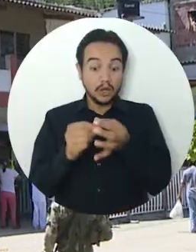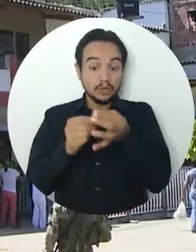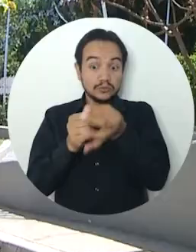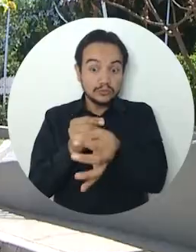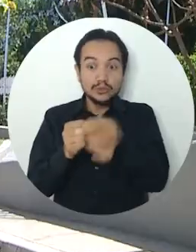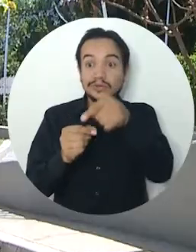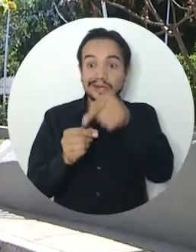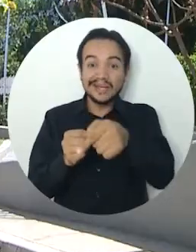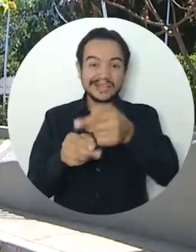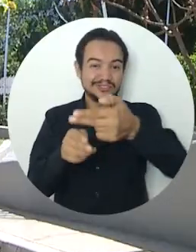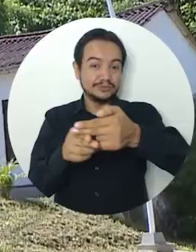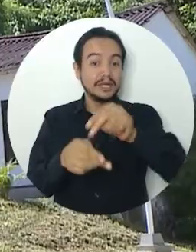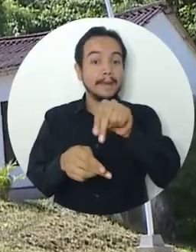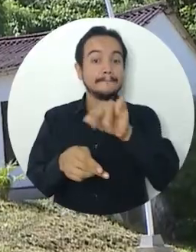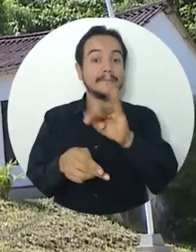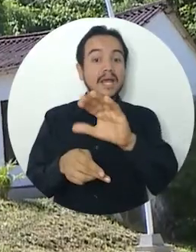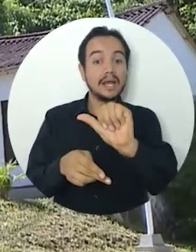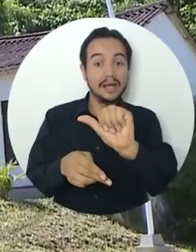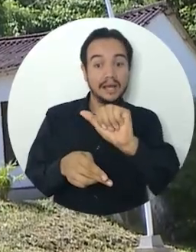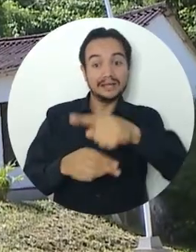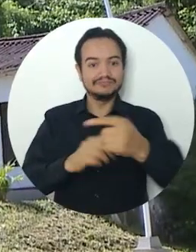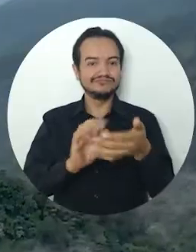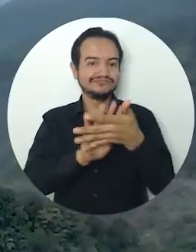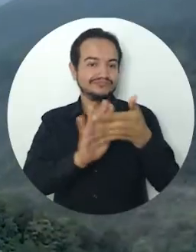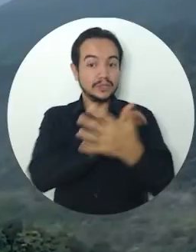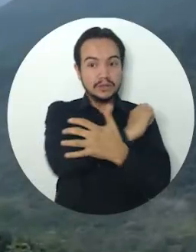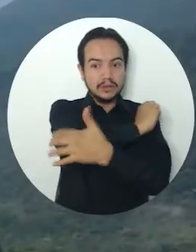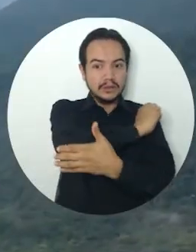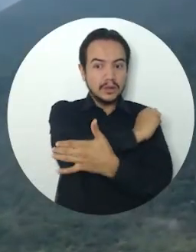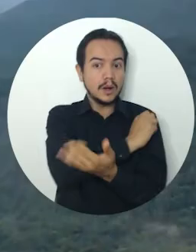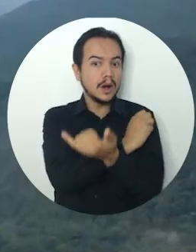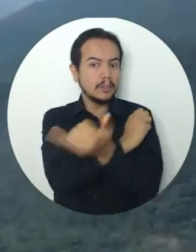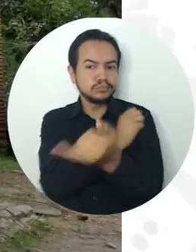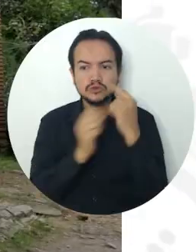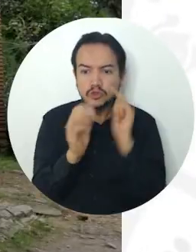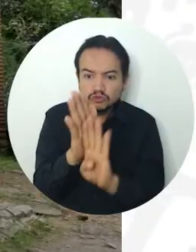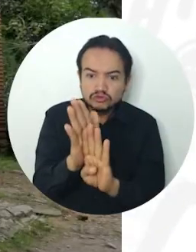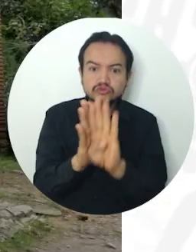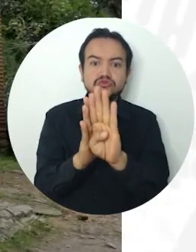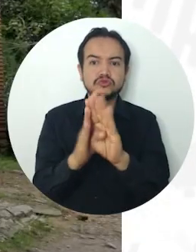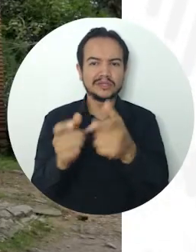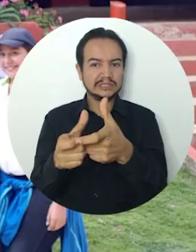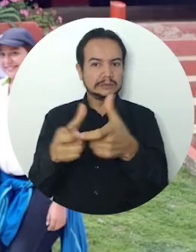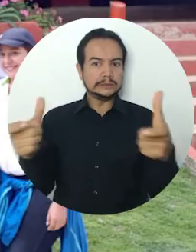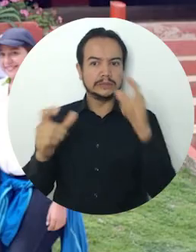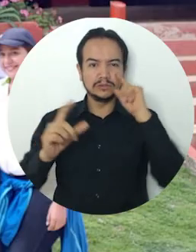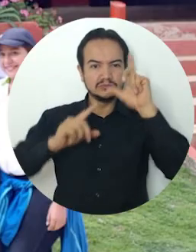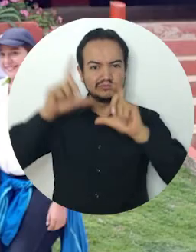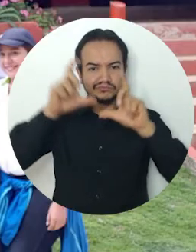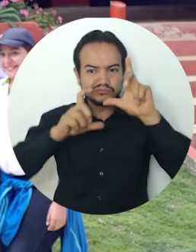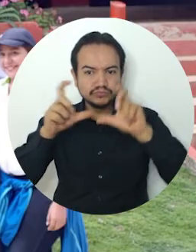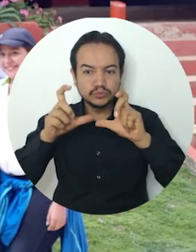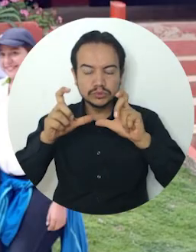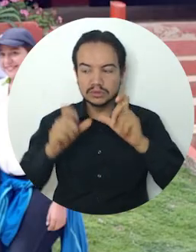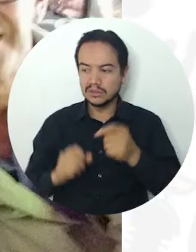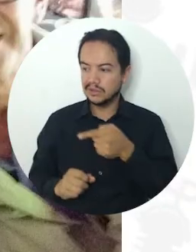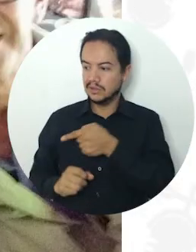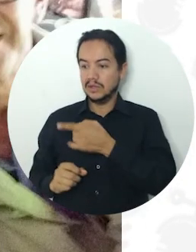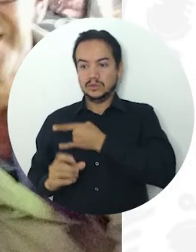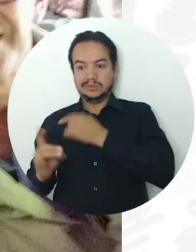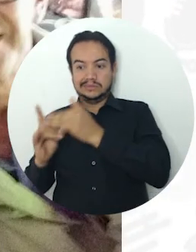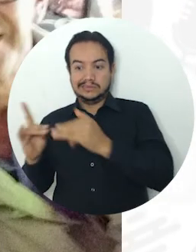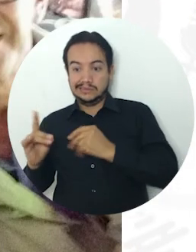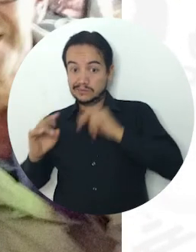Ante el crecimiento del turismo en el corregimiento de Minca, en la Sierra Nevada de Santa Marta, investigadores de la Universidad del Magdalena y de la